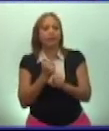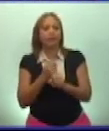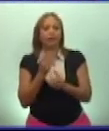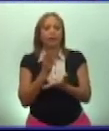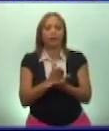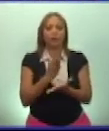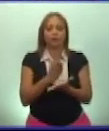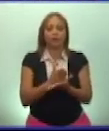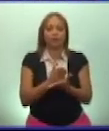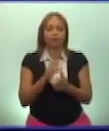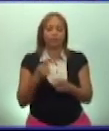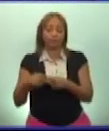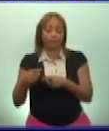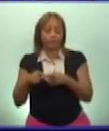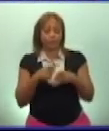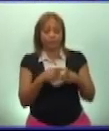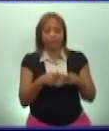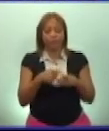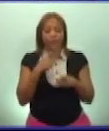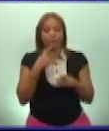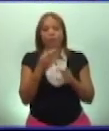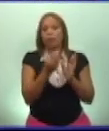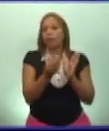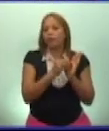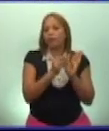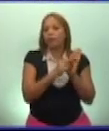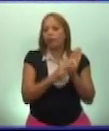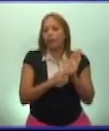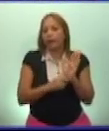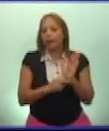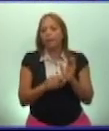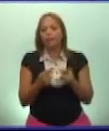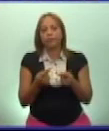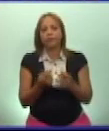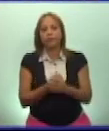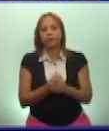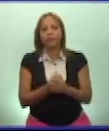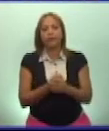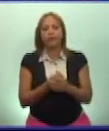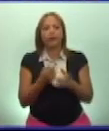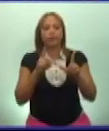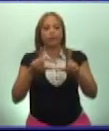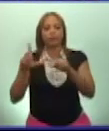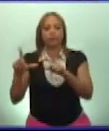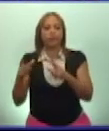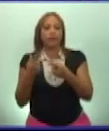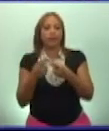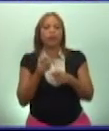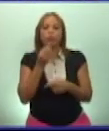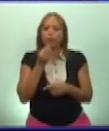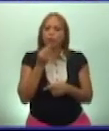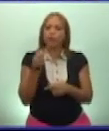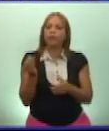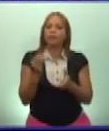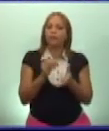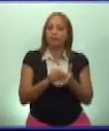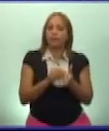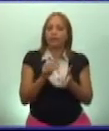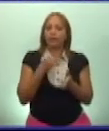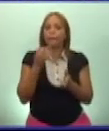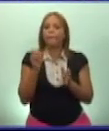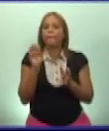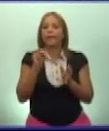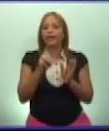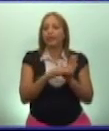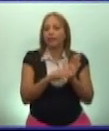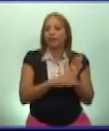Te lo fuimos ejemplificando a través de las imágenes y podrás también decir qué medidas ha tomado